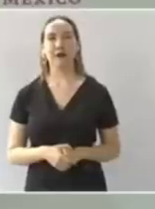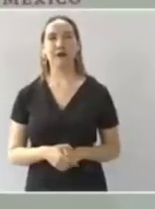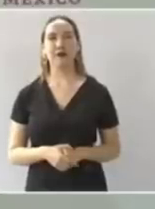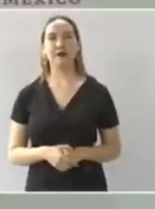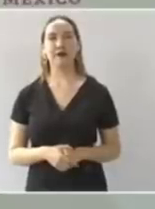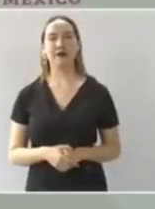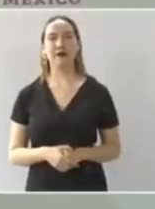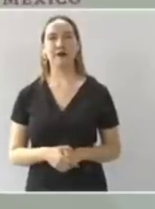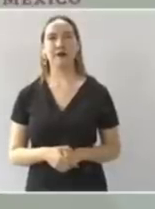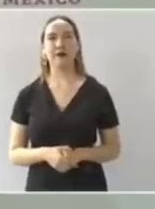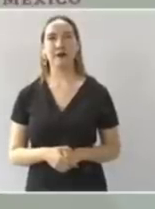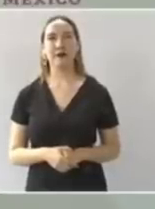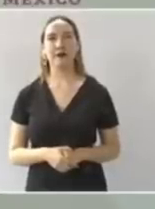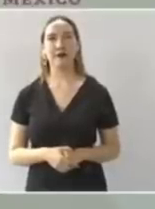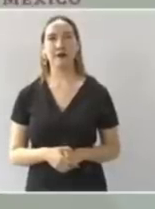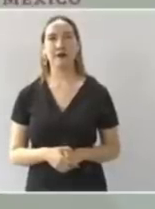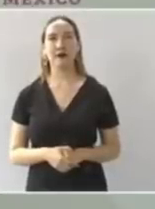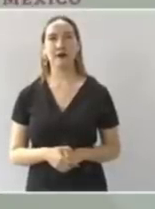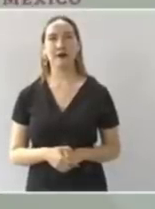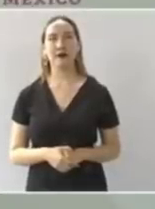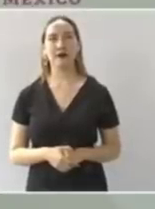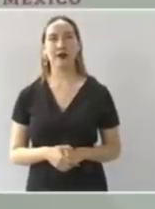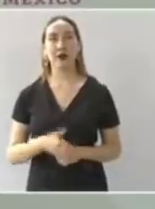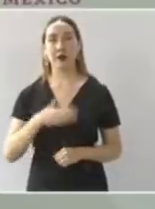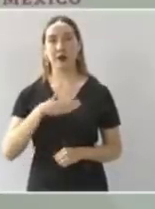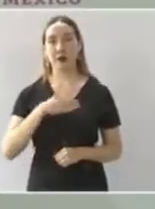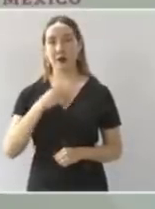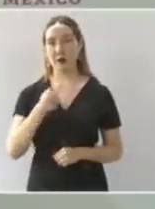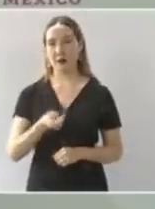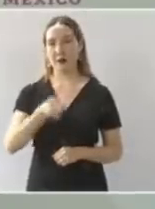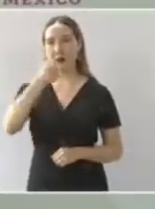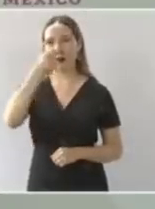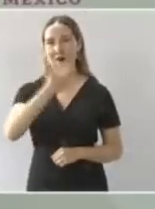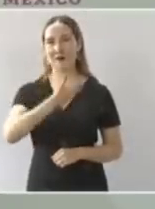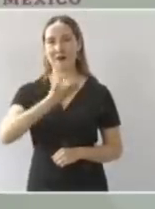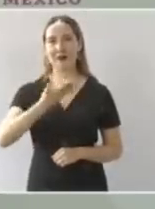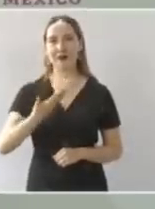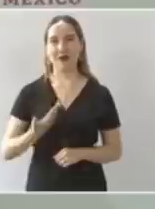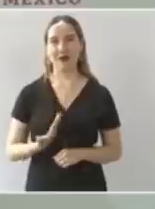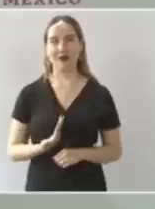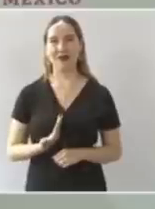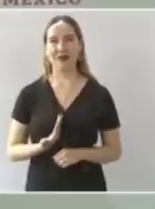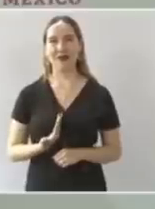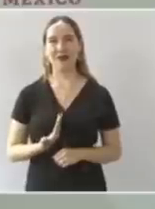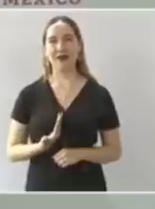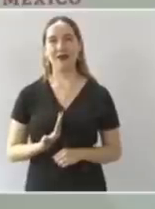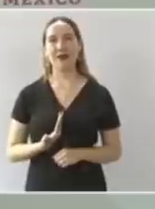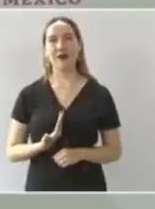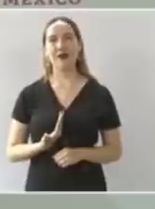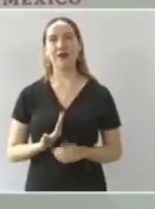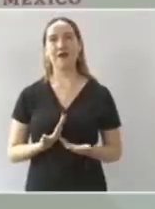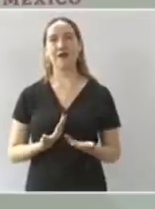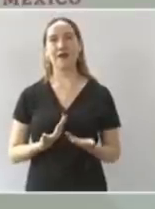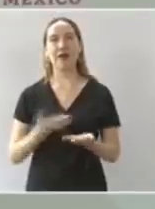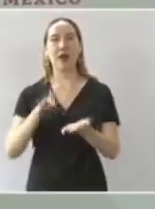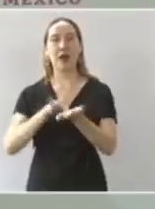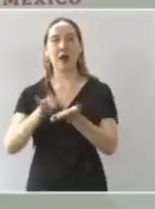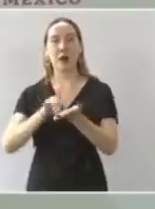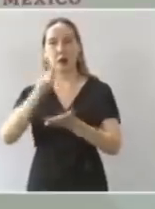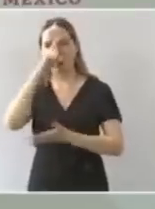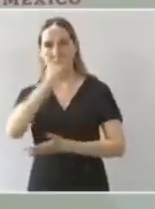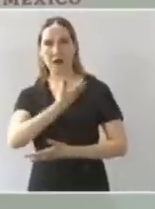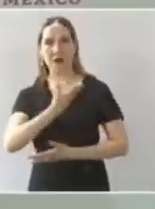cuando llegué a la presidencia el gasto en la presidencia era de 3